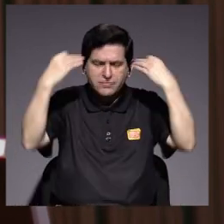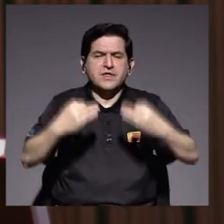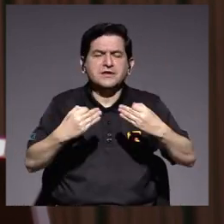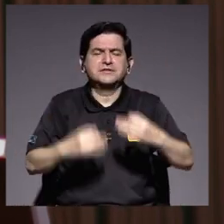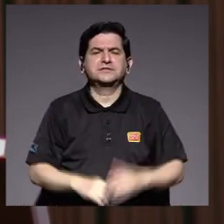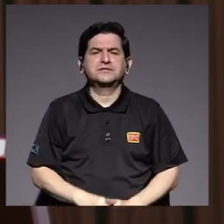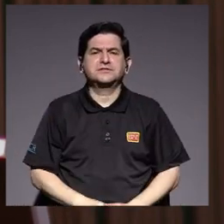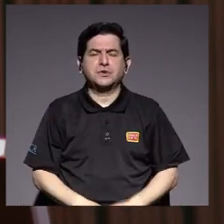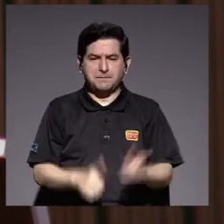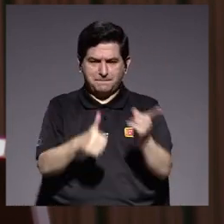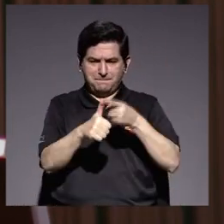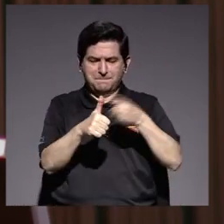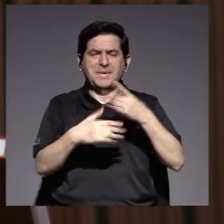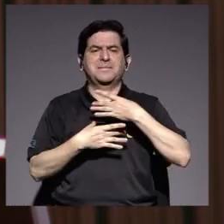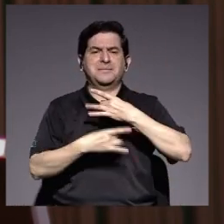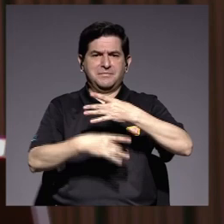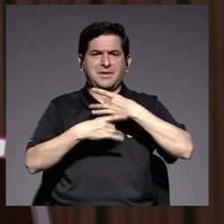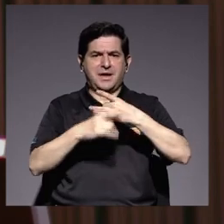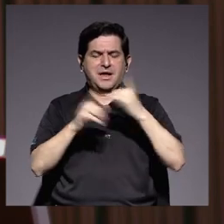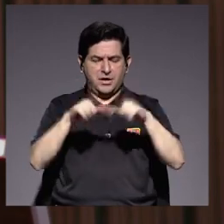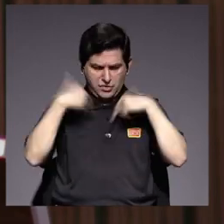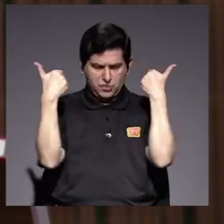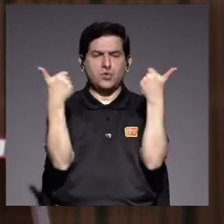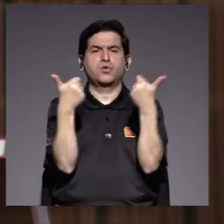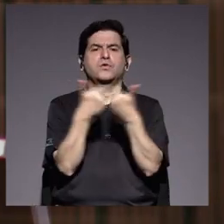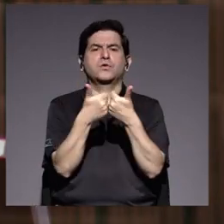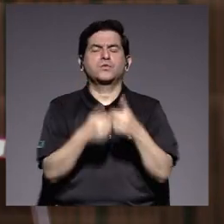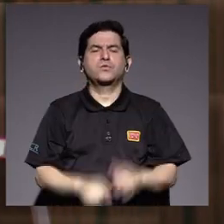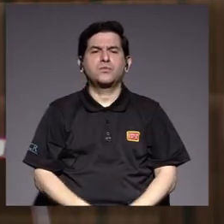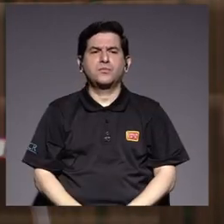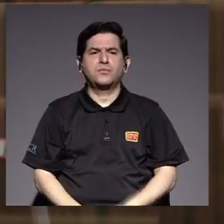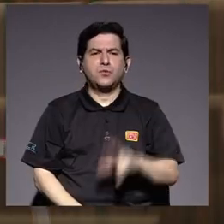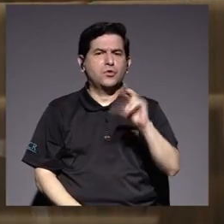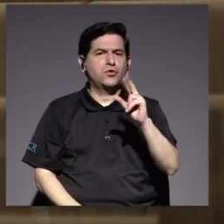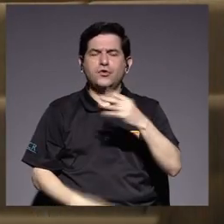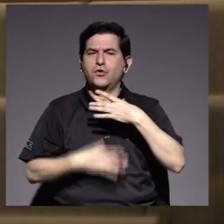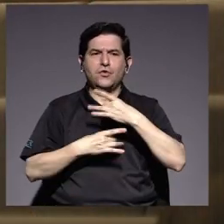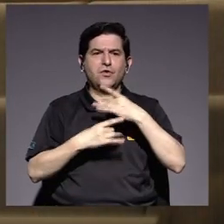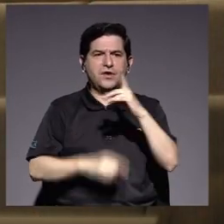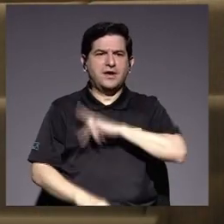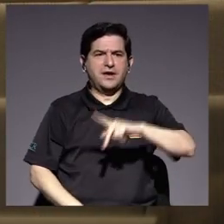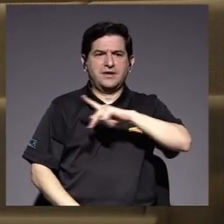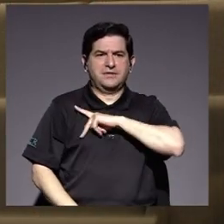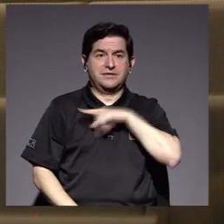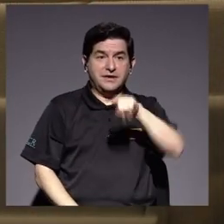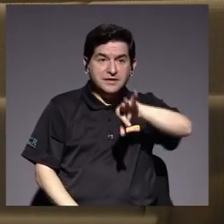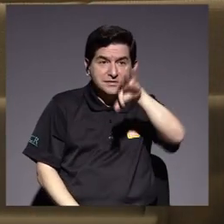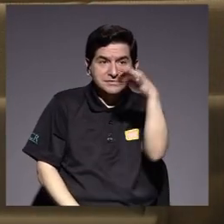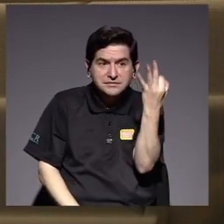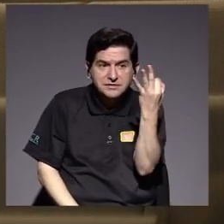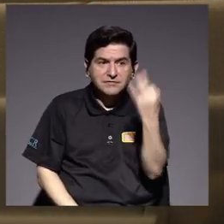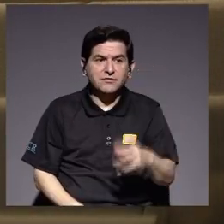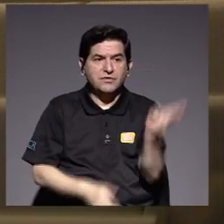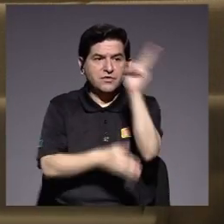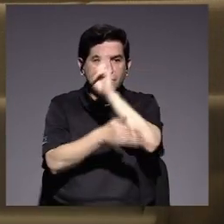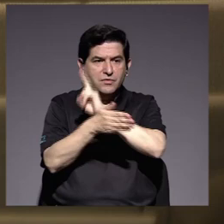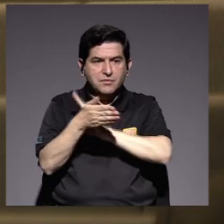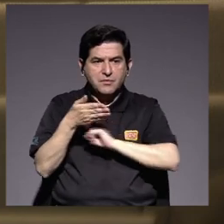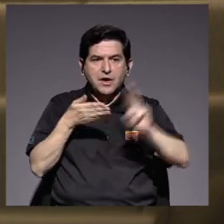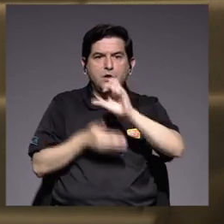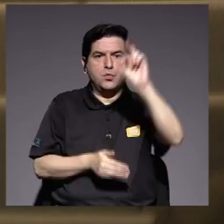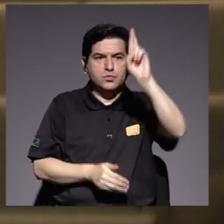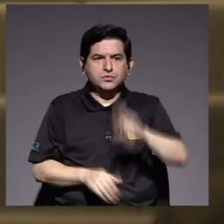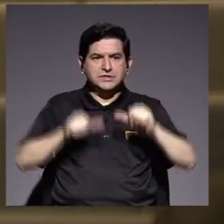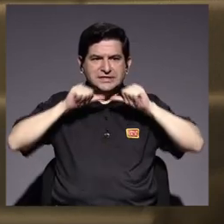se antepusieron los intereses de la colectividad a los intereses personales, logrando así que la Universidad de Costa